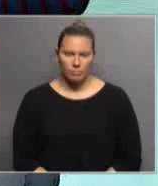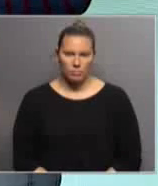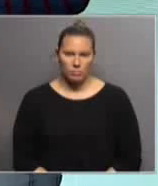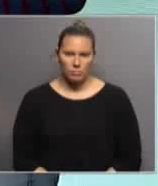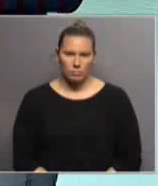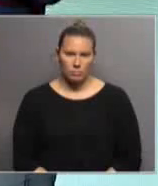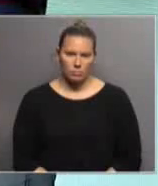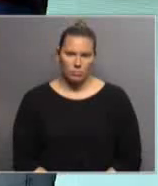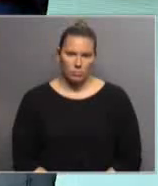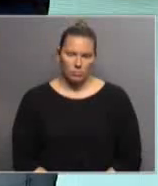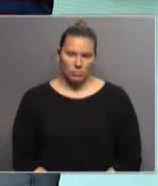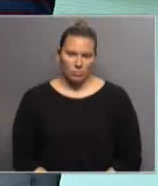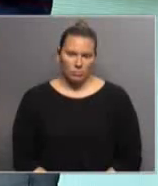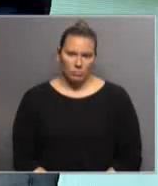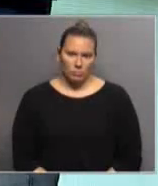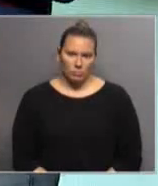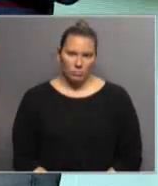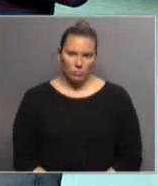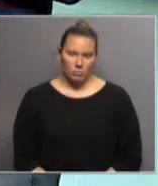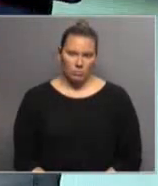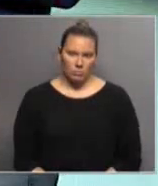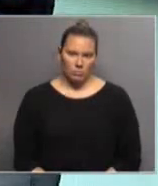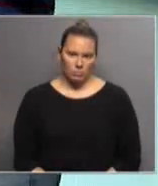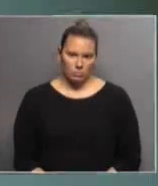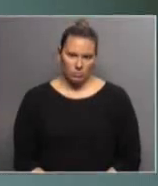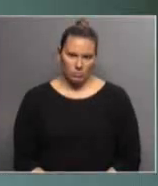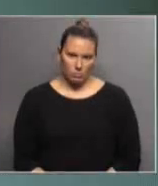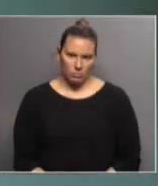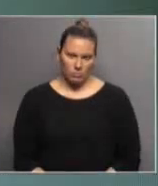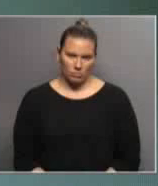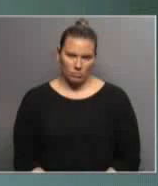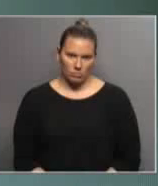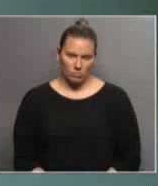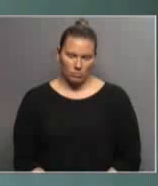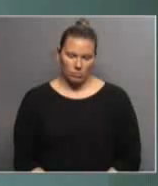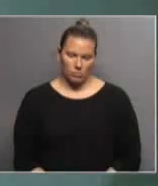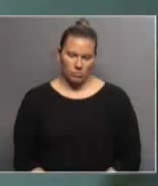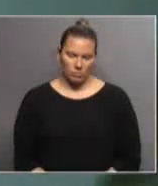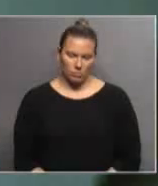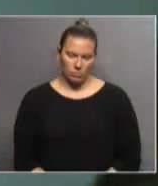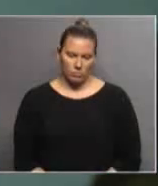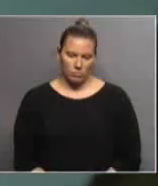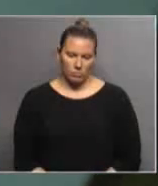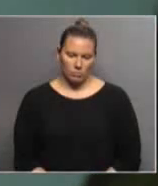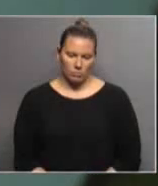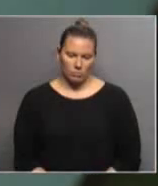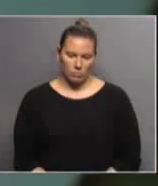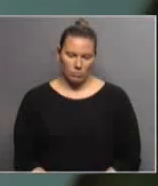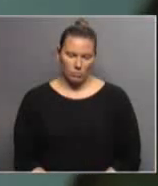Bueno, ya sabemos que en Uruguay hay una ley de discapacitados, que hay una cuota de 4%.